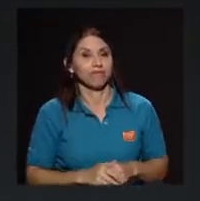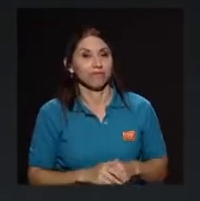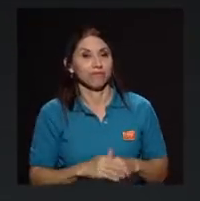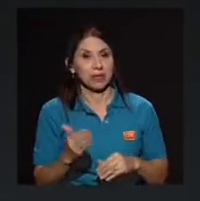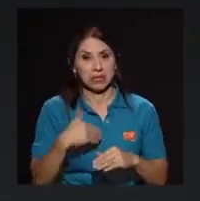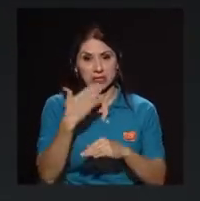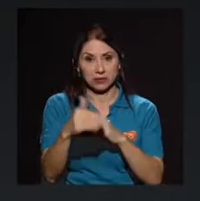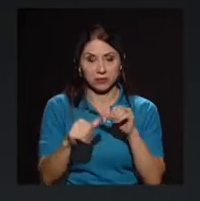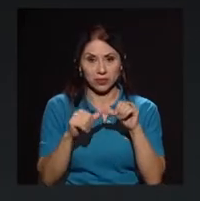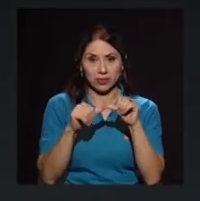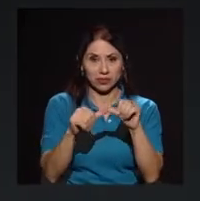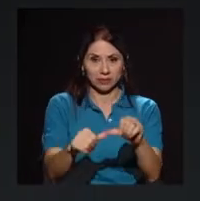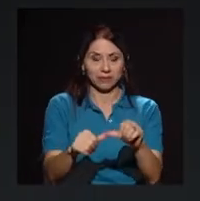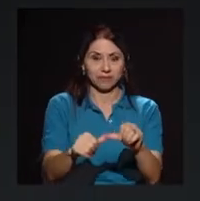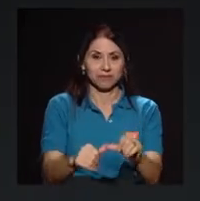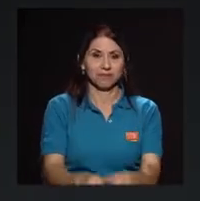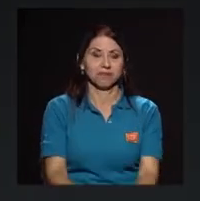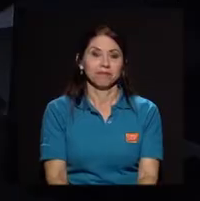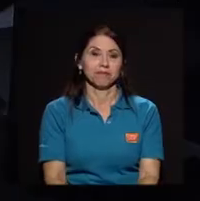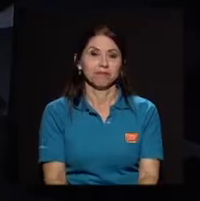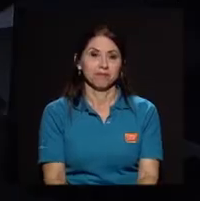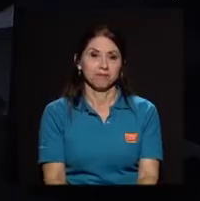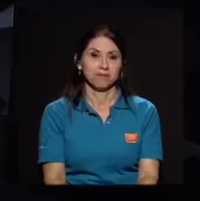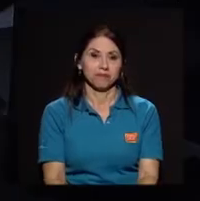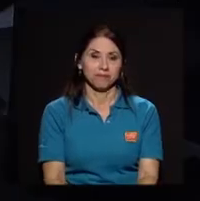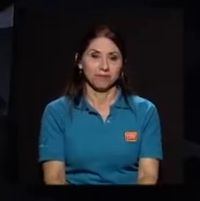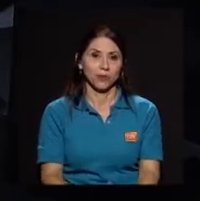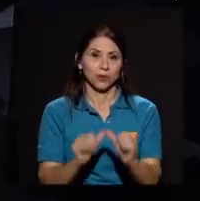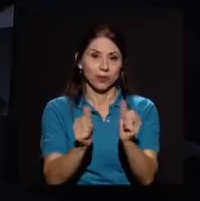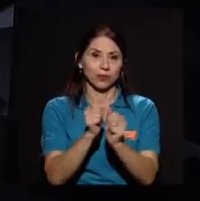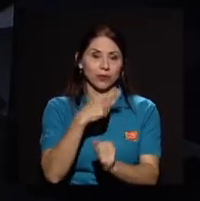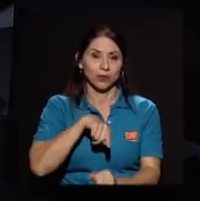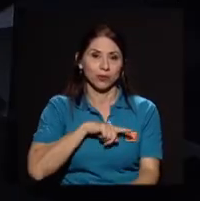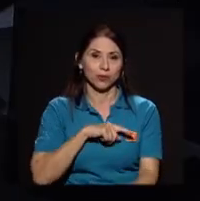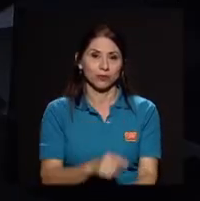Regresamos una vez que el canal nos invite a hacerlo. Quédense con nosotros.